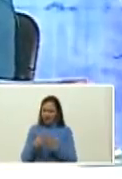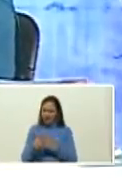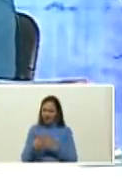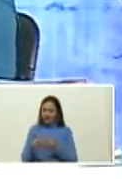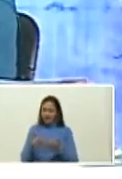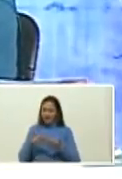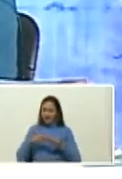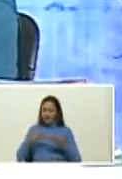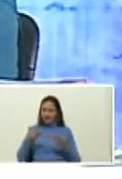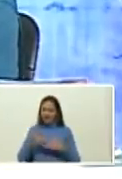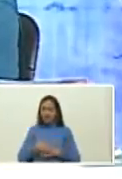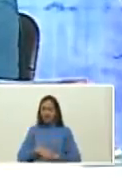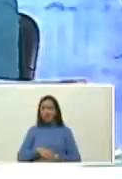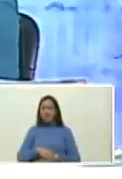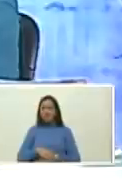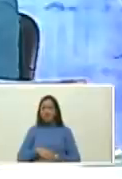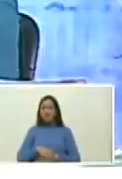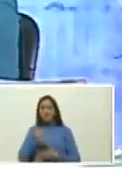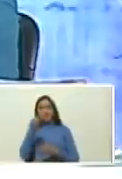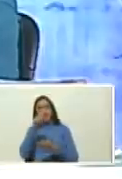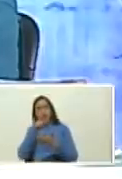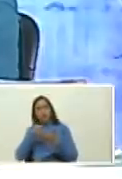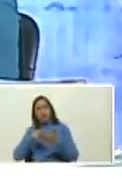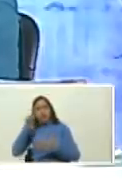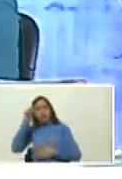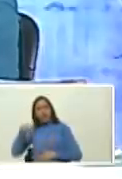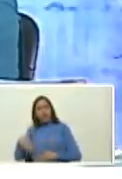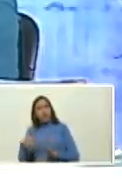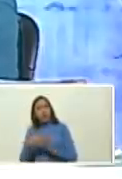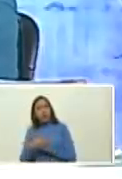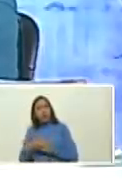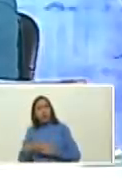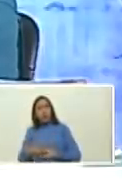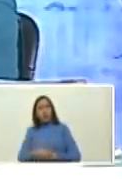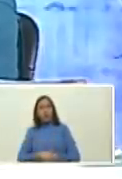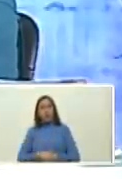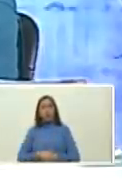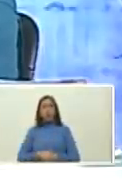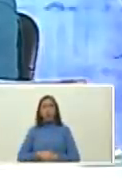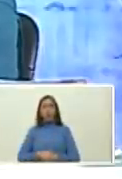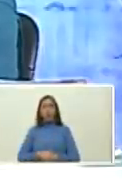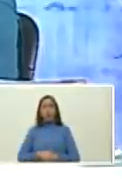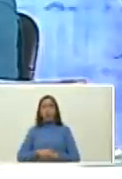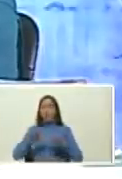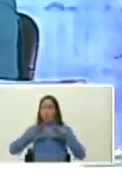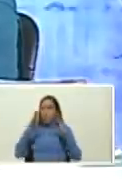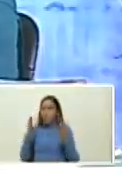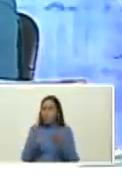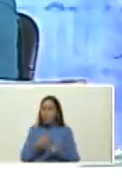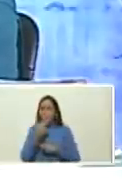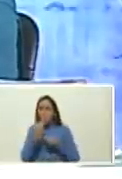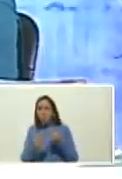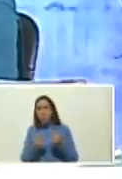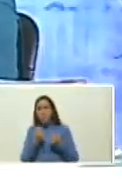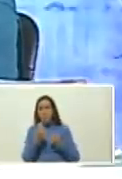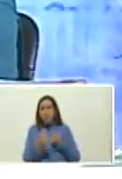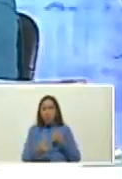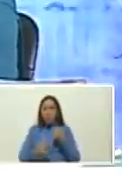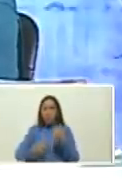y también su Lidia Mundial como pocos